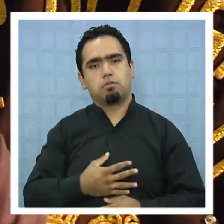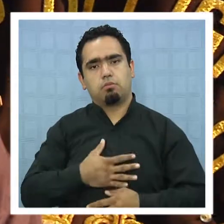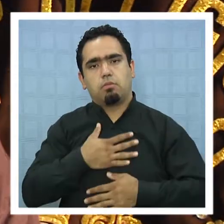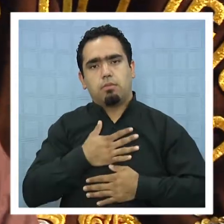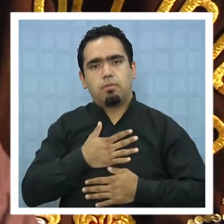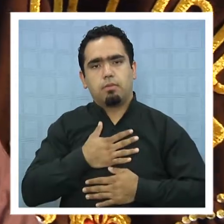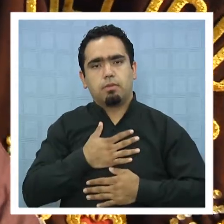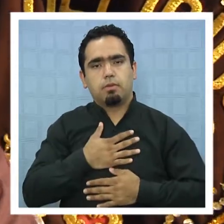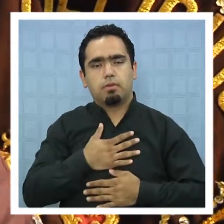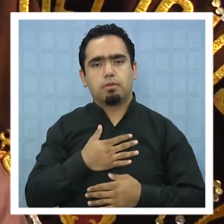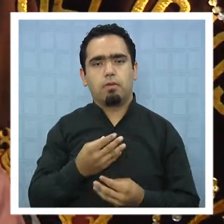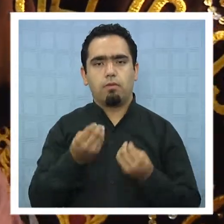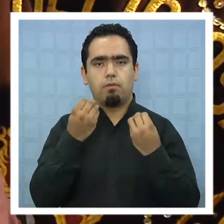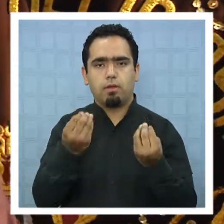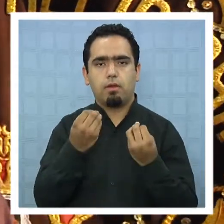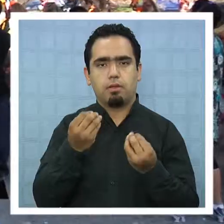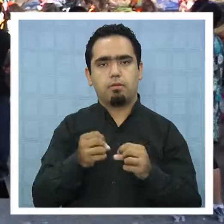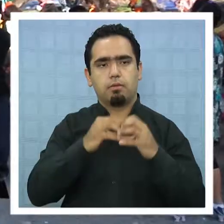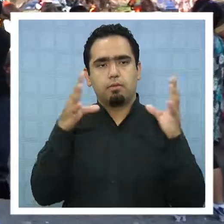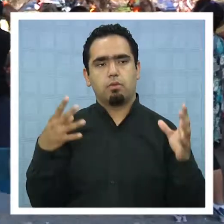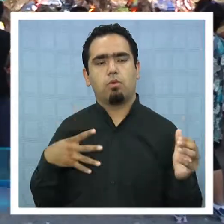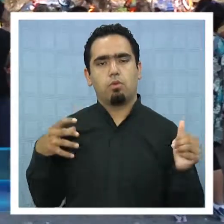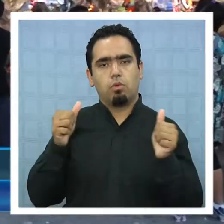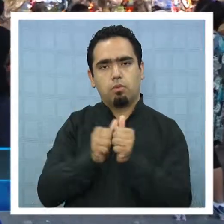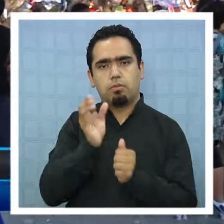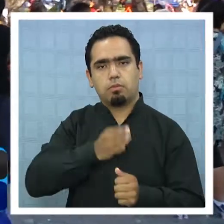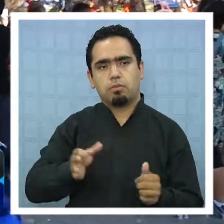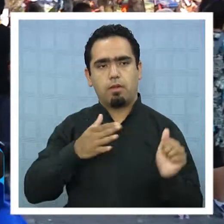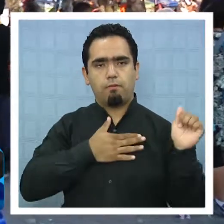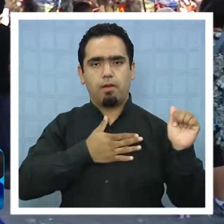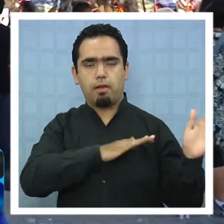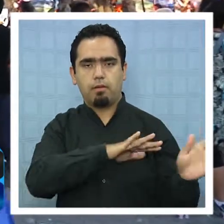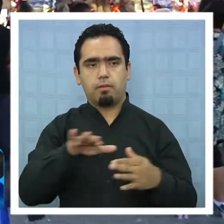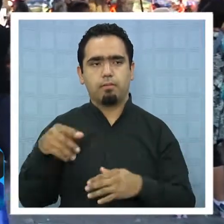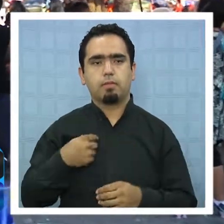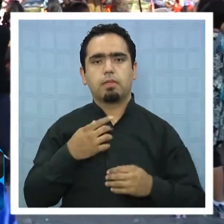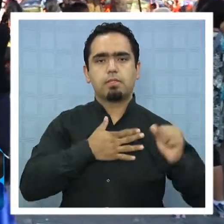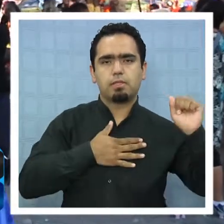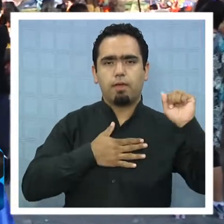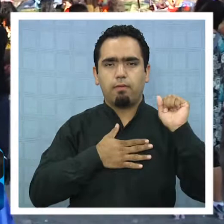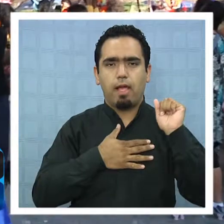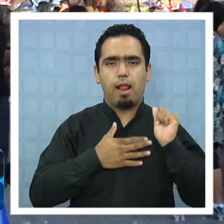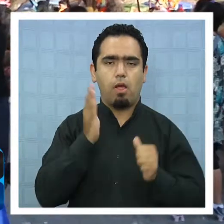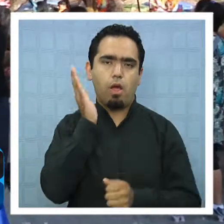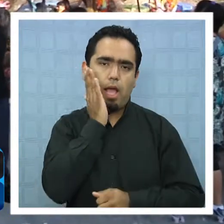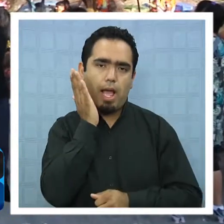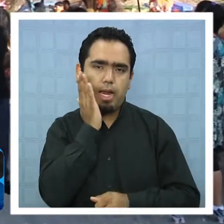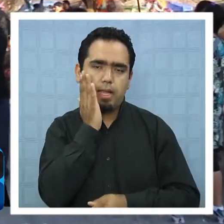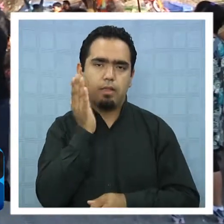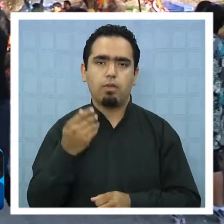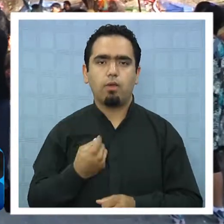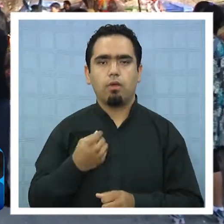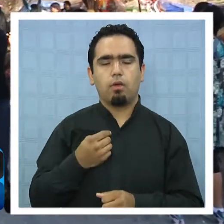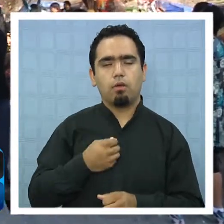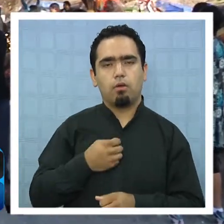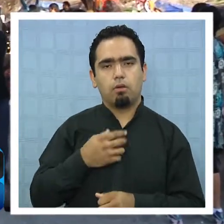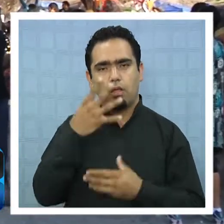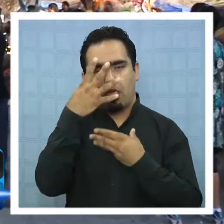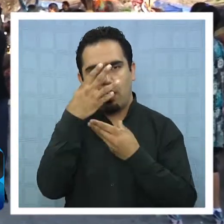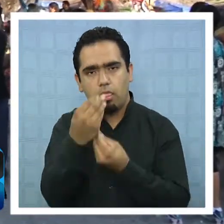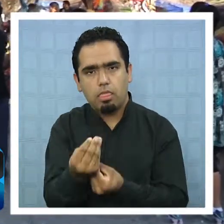grande dentro de este baile, junto con mis bailarines. Se baila con cariño, con devoción, con harto